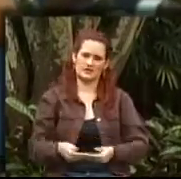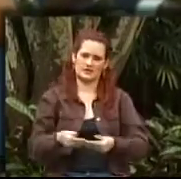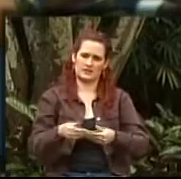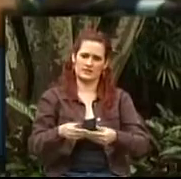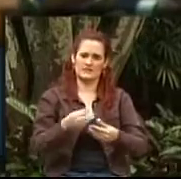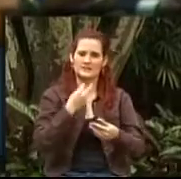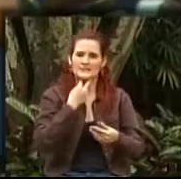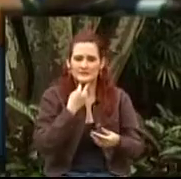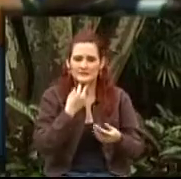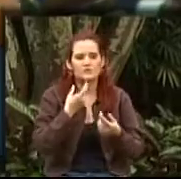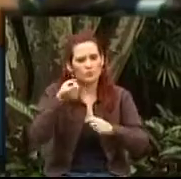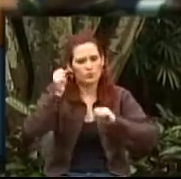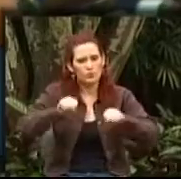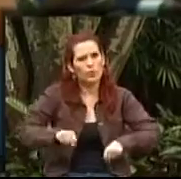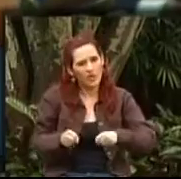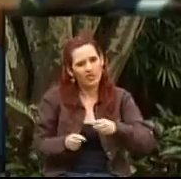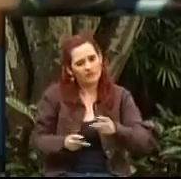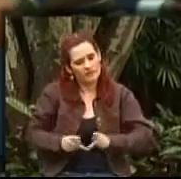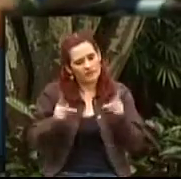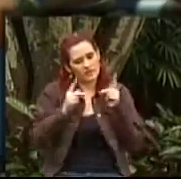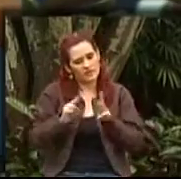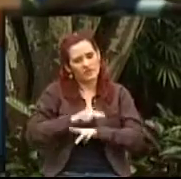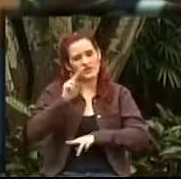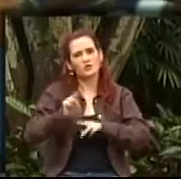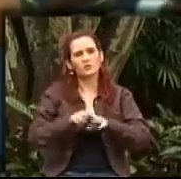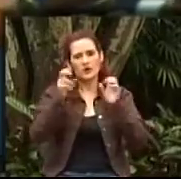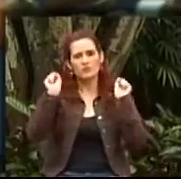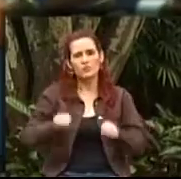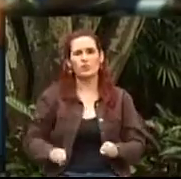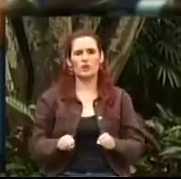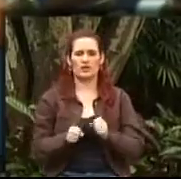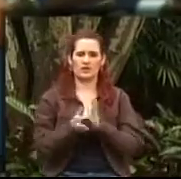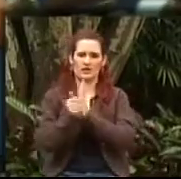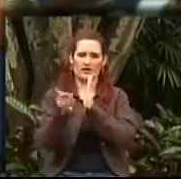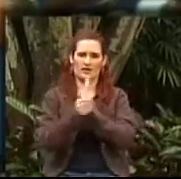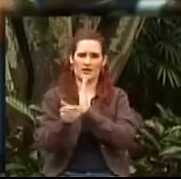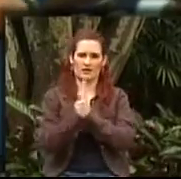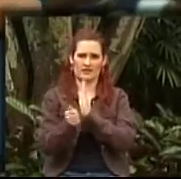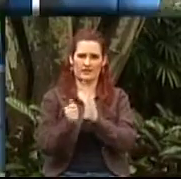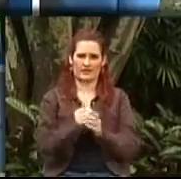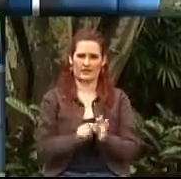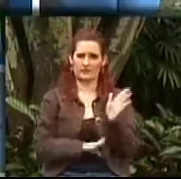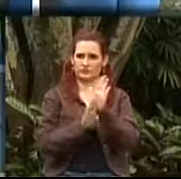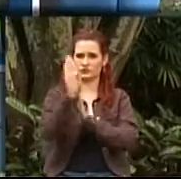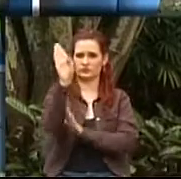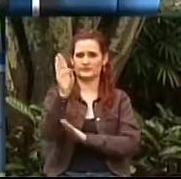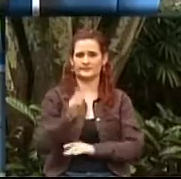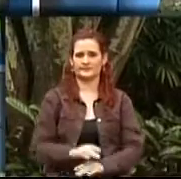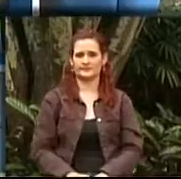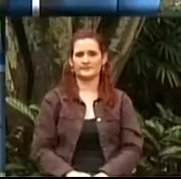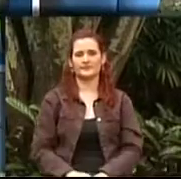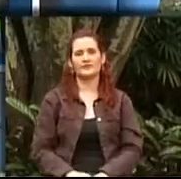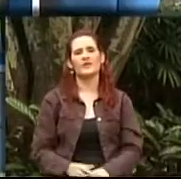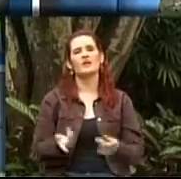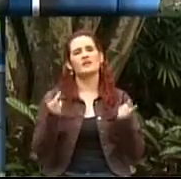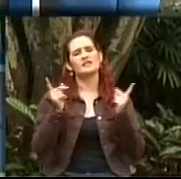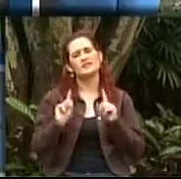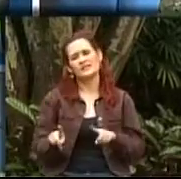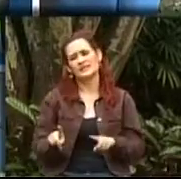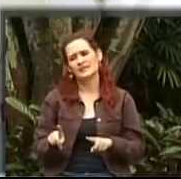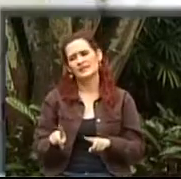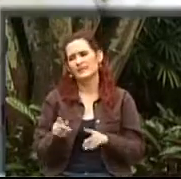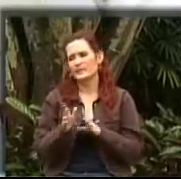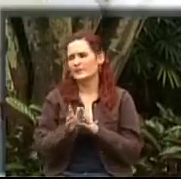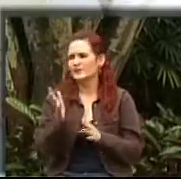obstáculos, a tener una vida cotidiana, a ser productivo y exitoso en la vida. Además, es más lindo ver que una